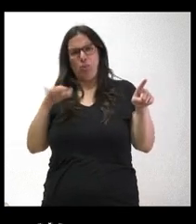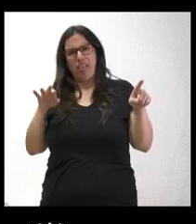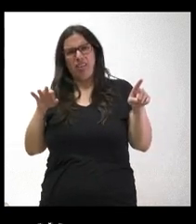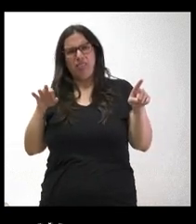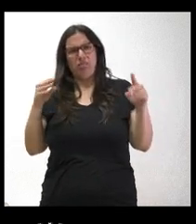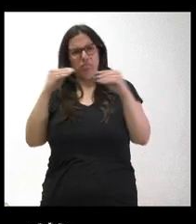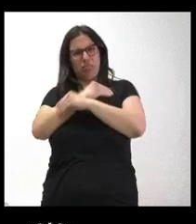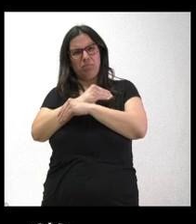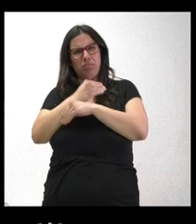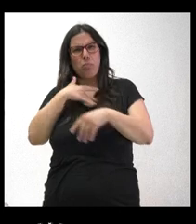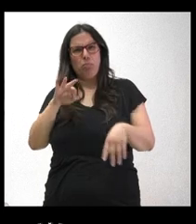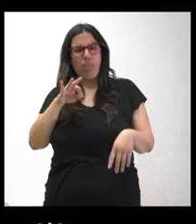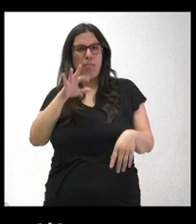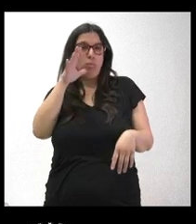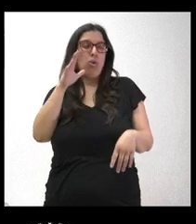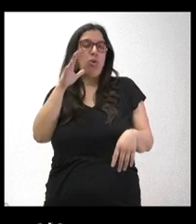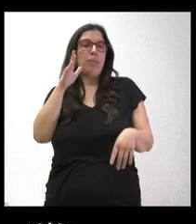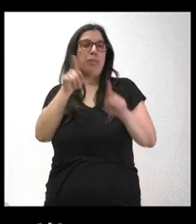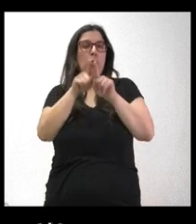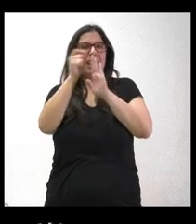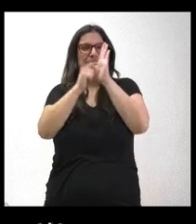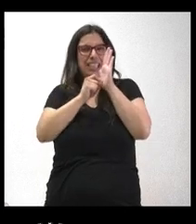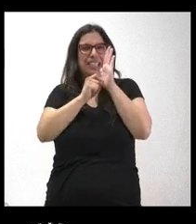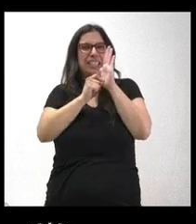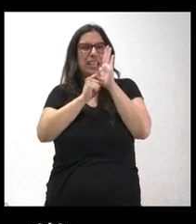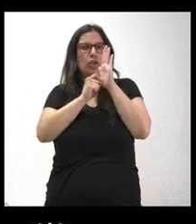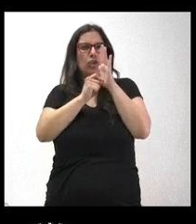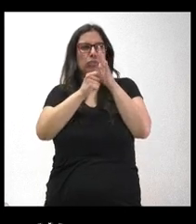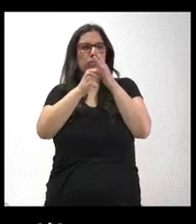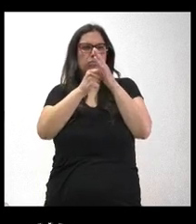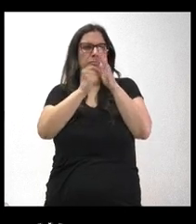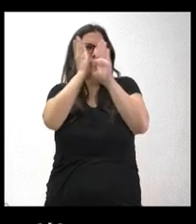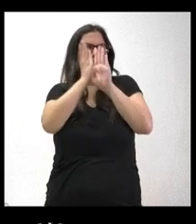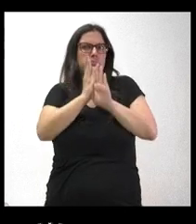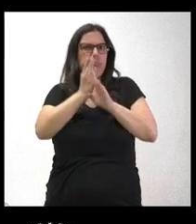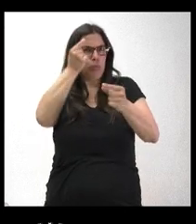está como con una regulación bastante estricta a nivel